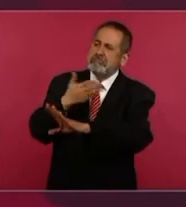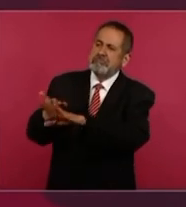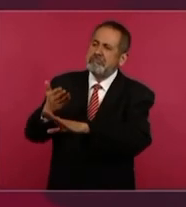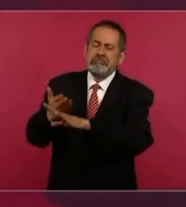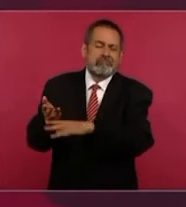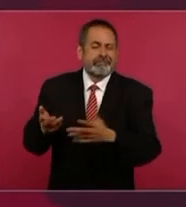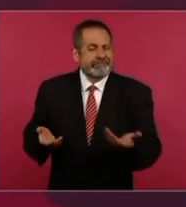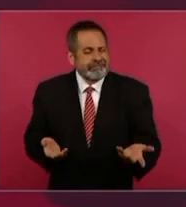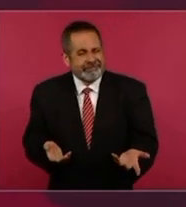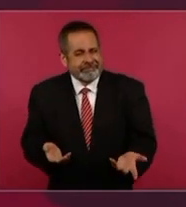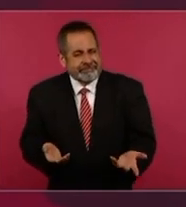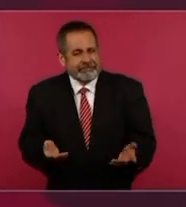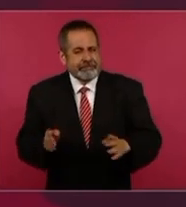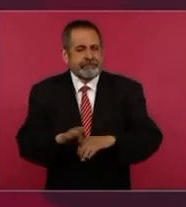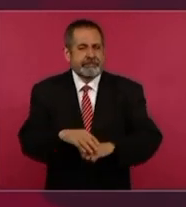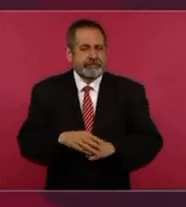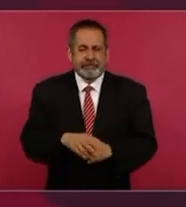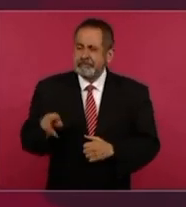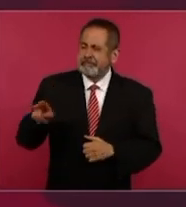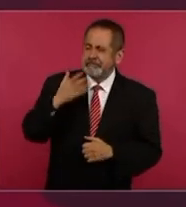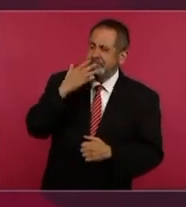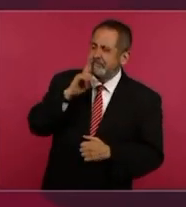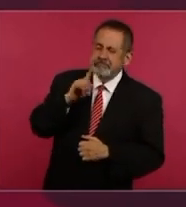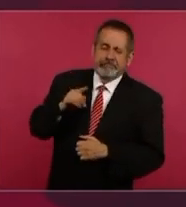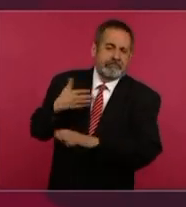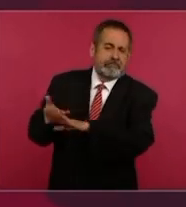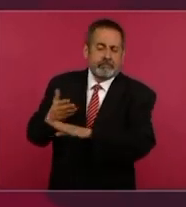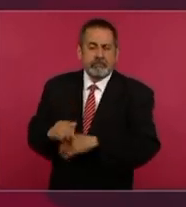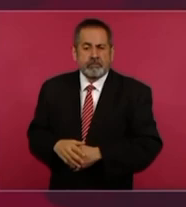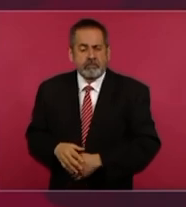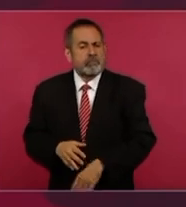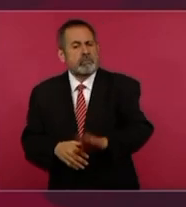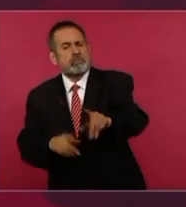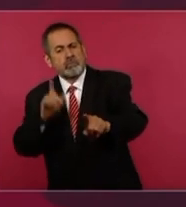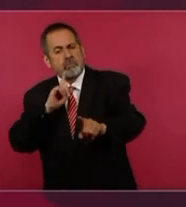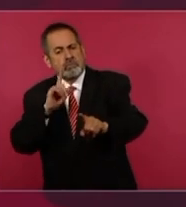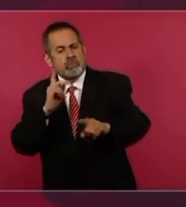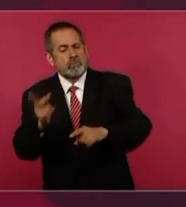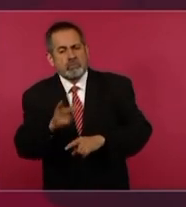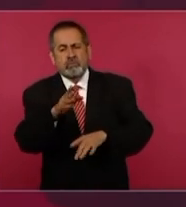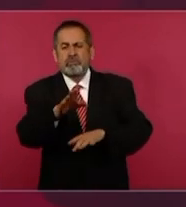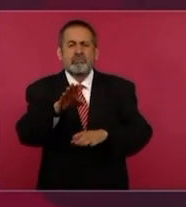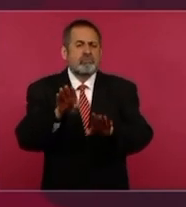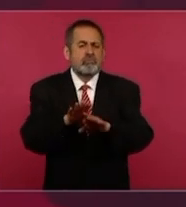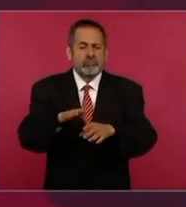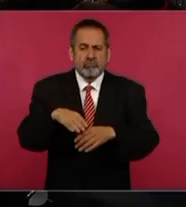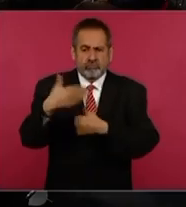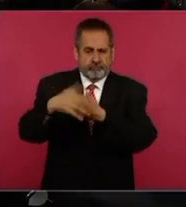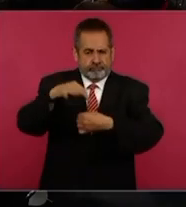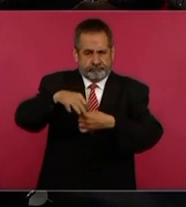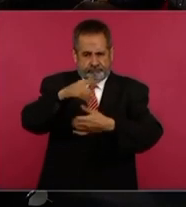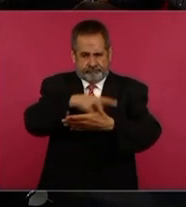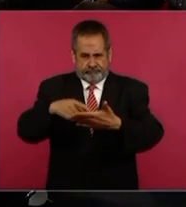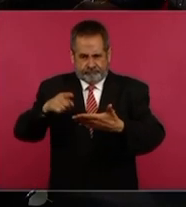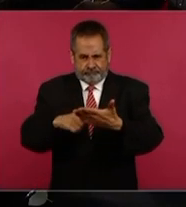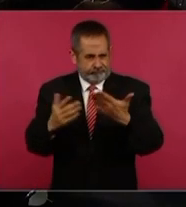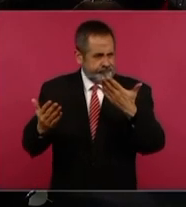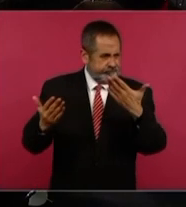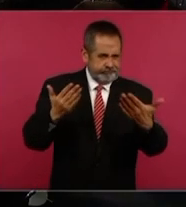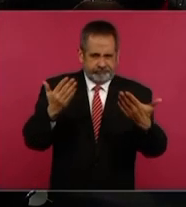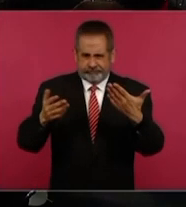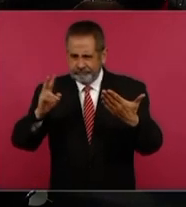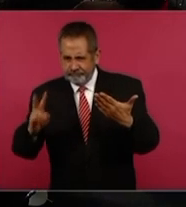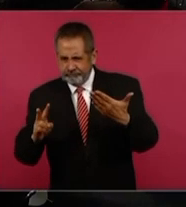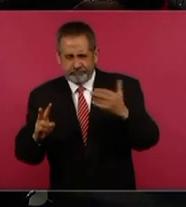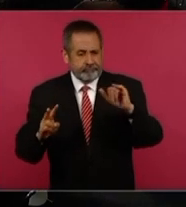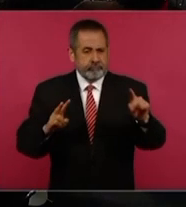bien vistos. Pero en un proceso electoral, presidente, ¿cómo distinguir entre lo que es real y lo que no, por ejemplo, cuando